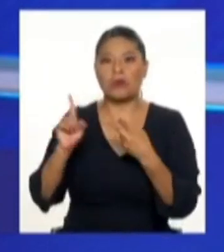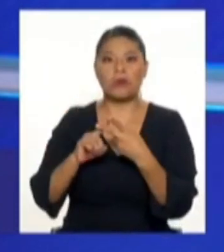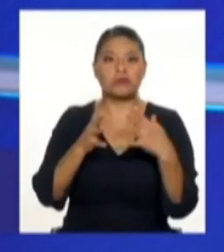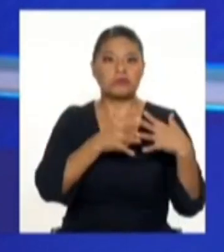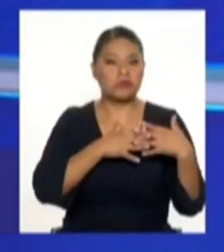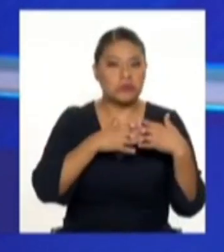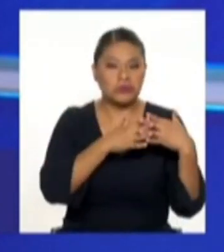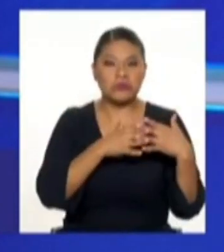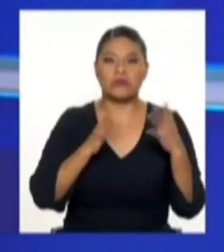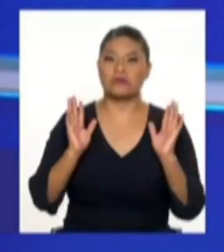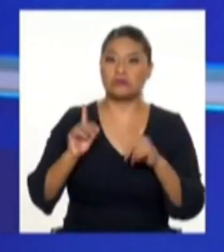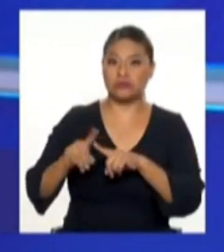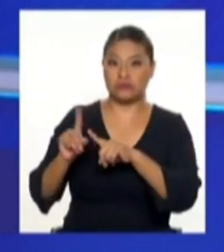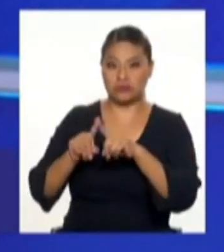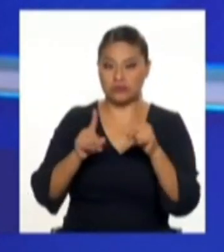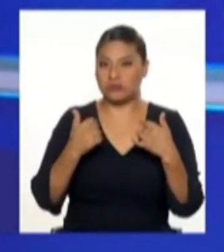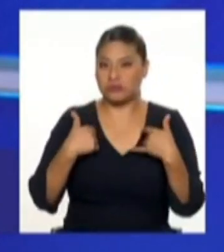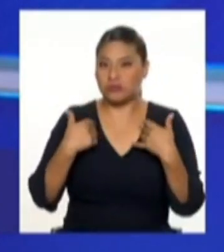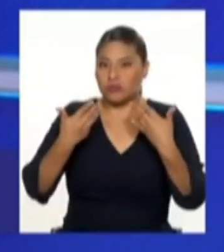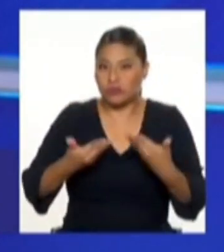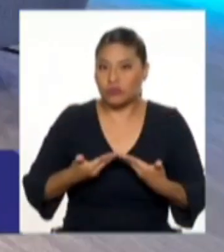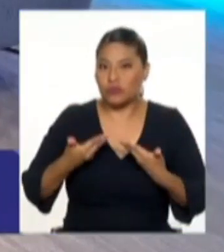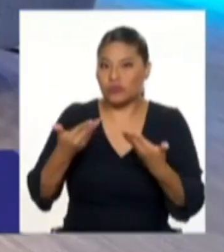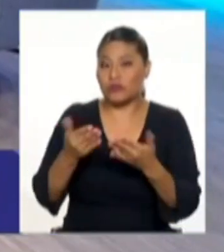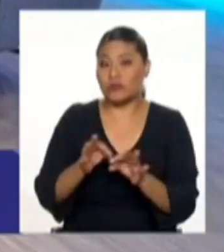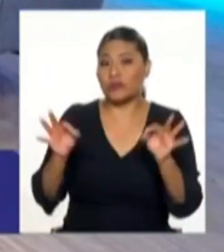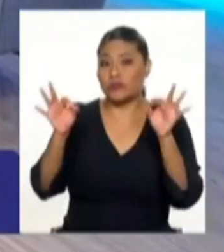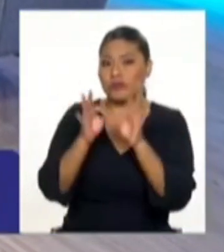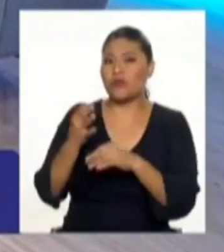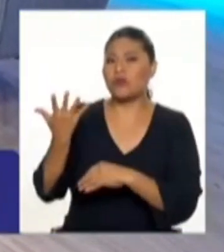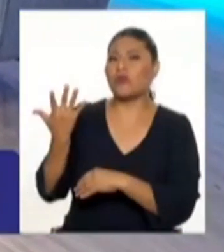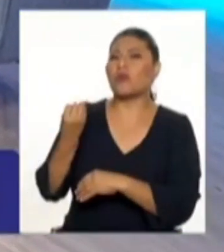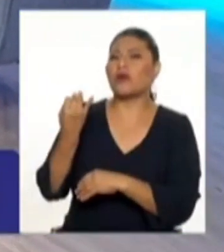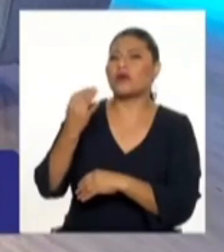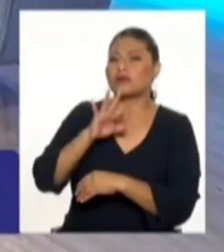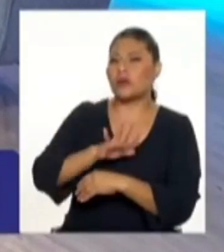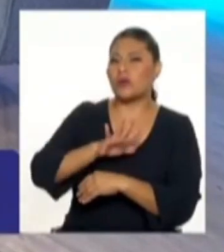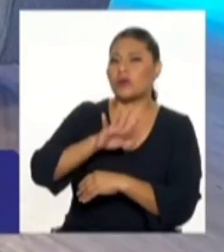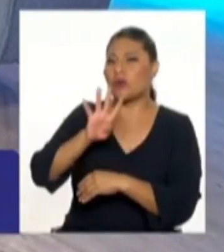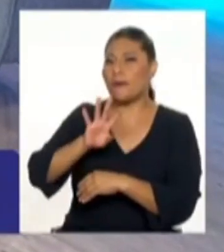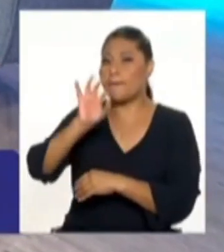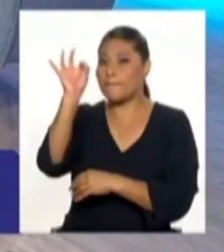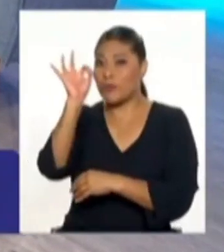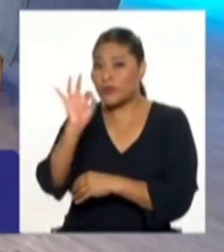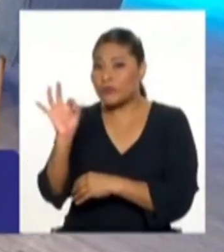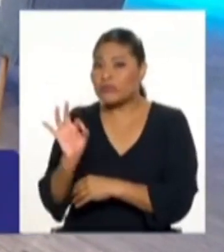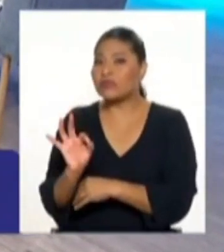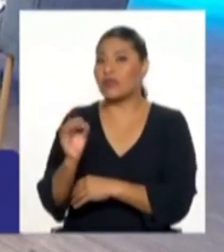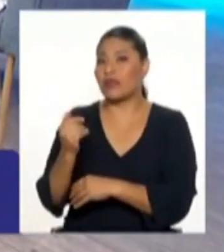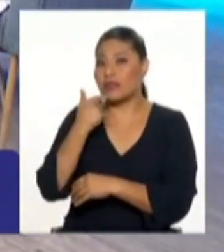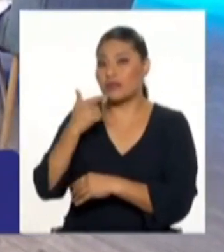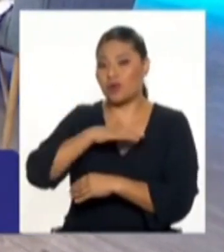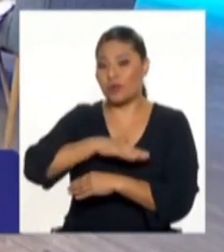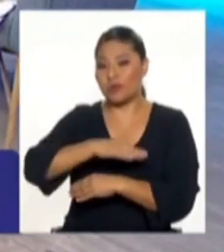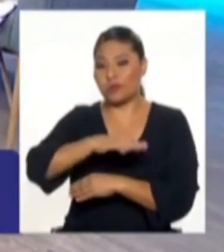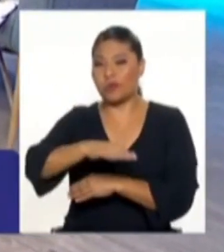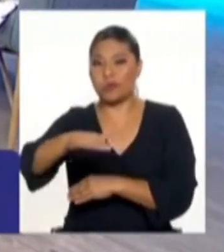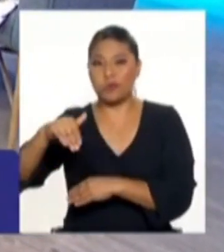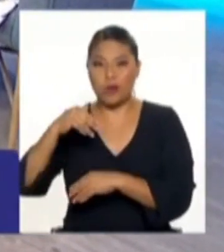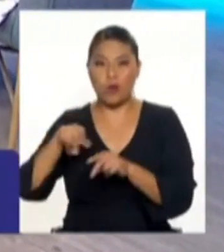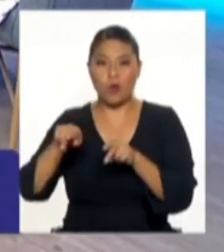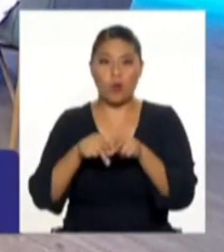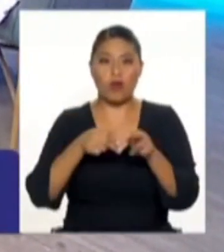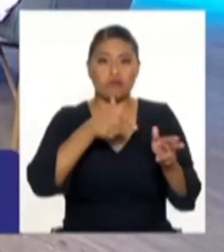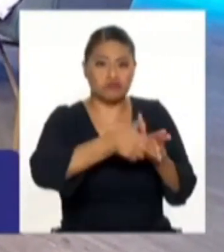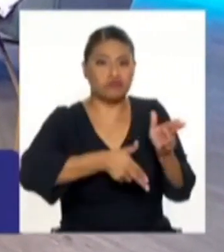han hecho del tren un mecanismo de intervención importante, casi el 54% de las vías son vías férreas